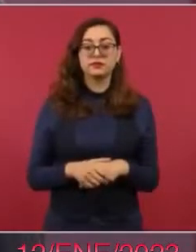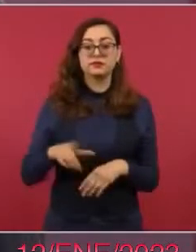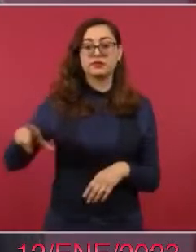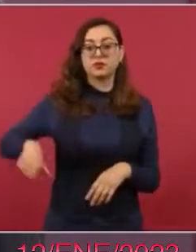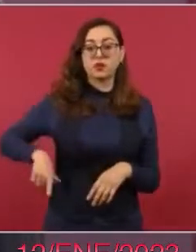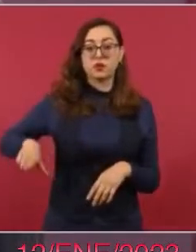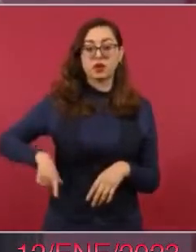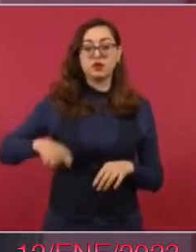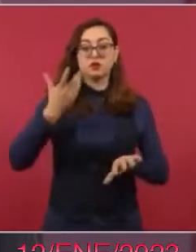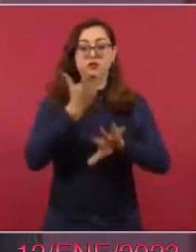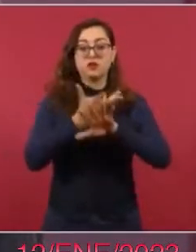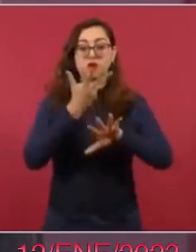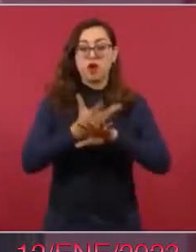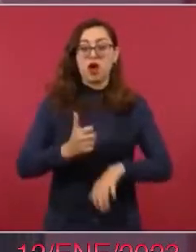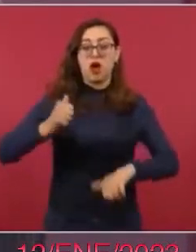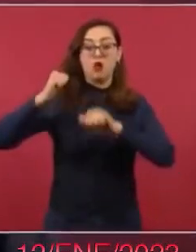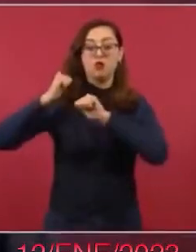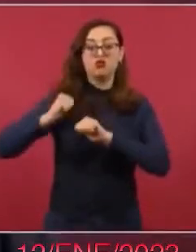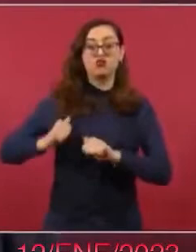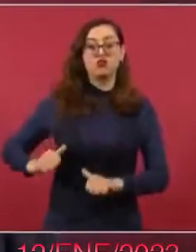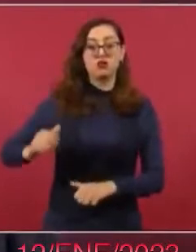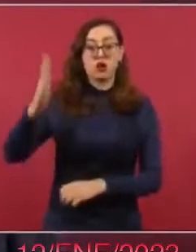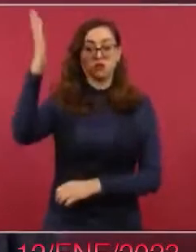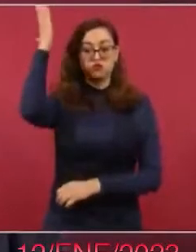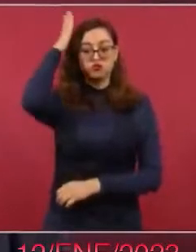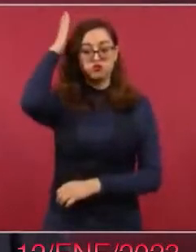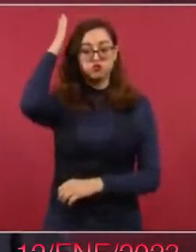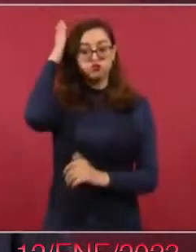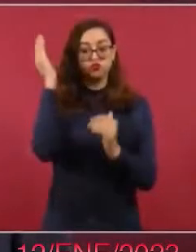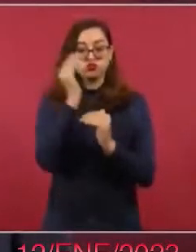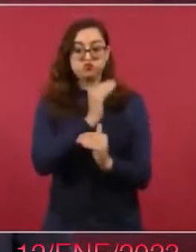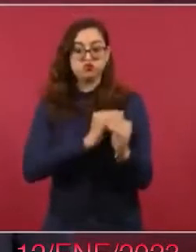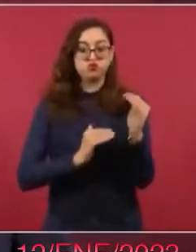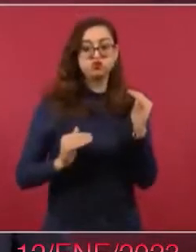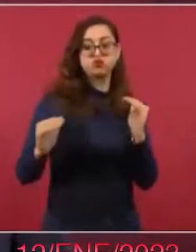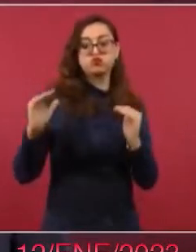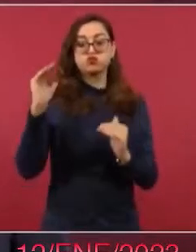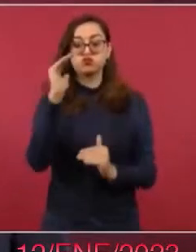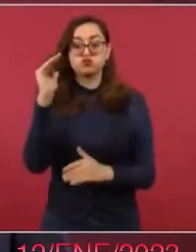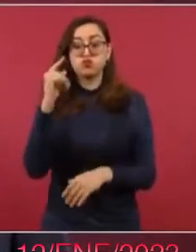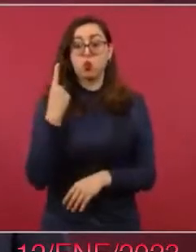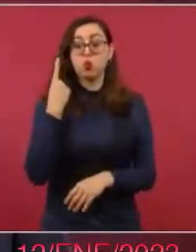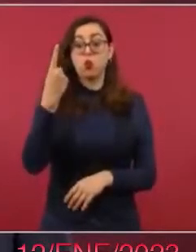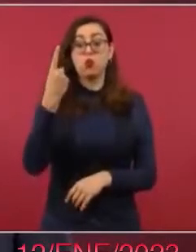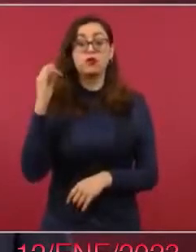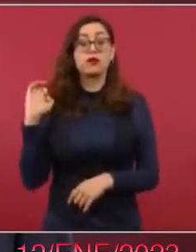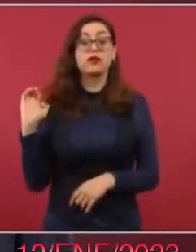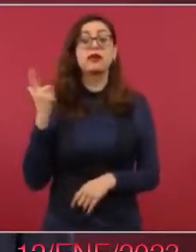Estados Unidos incluido a un expresidente